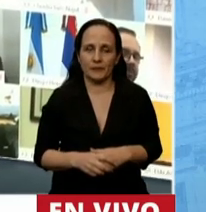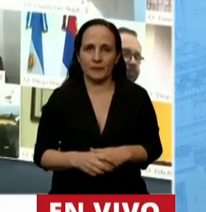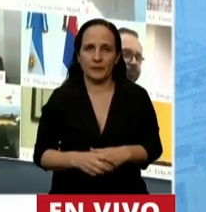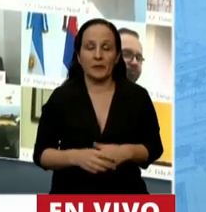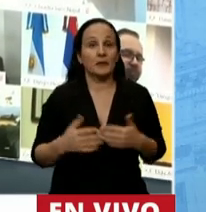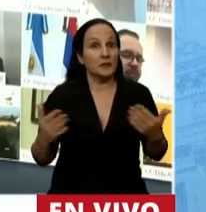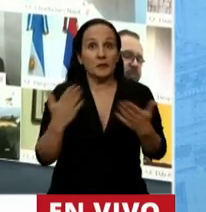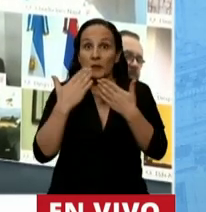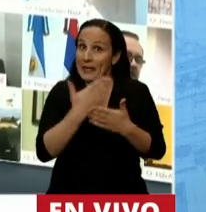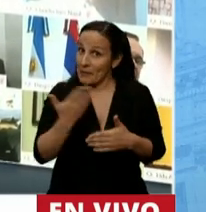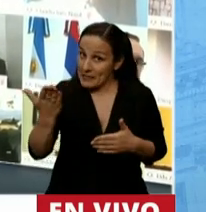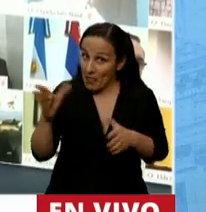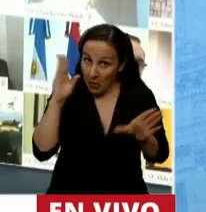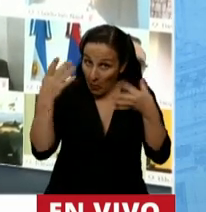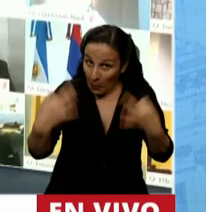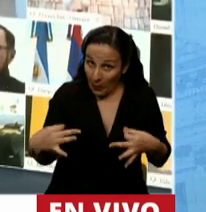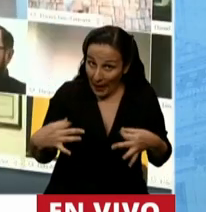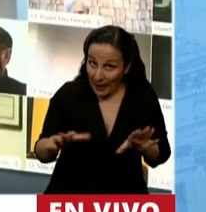Señor Presidente, ¿me escucha bien?